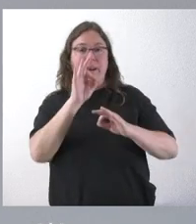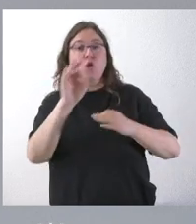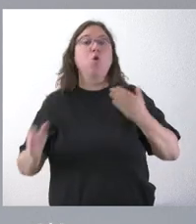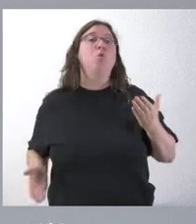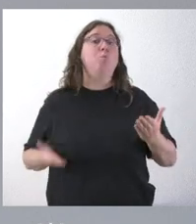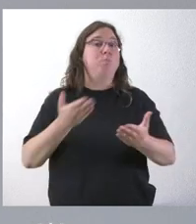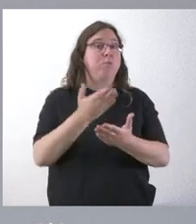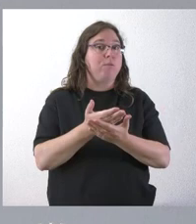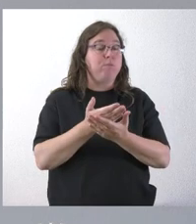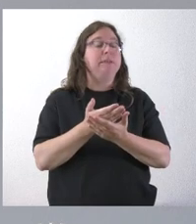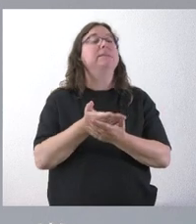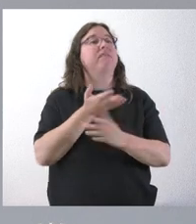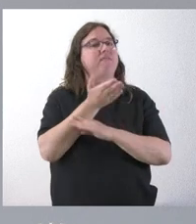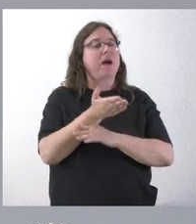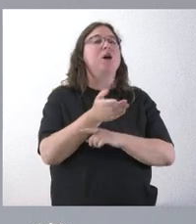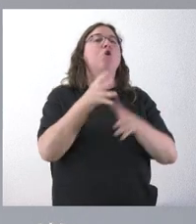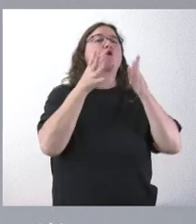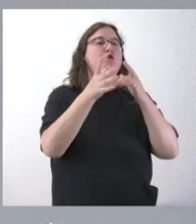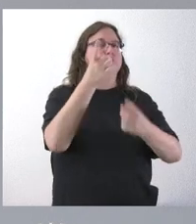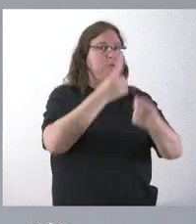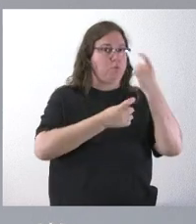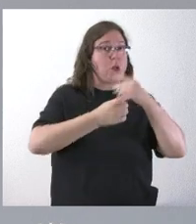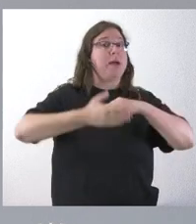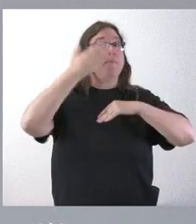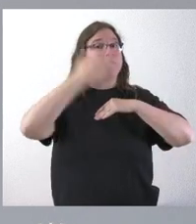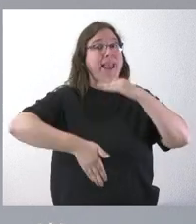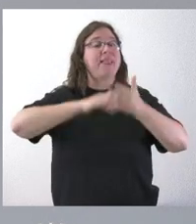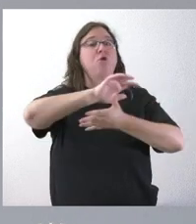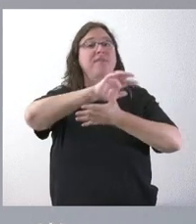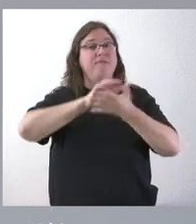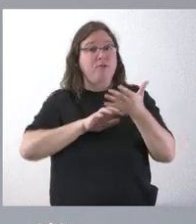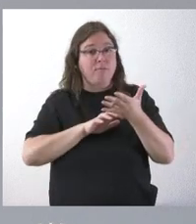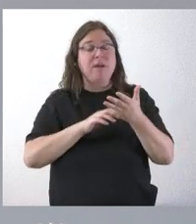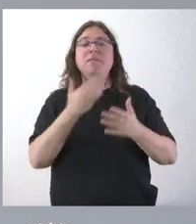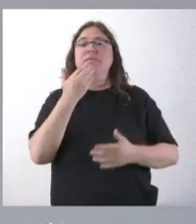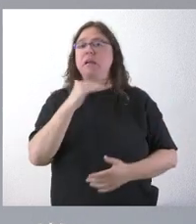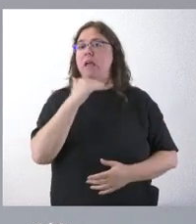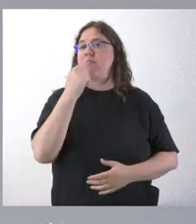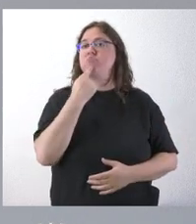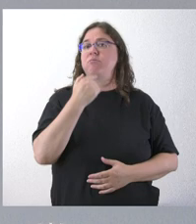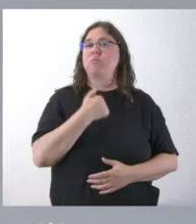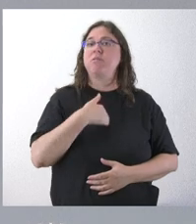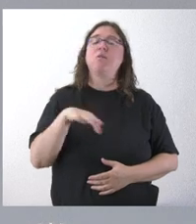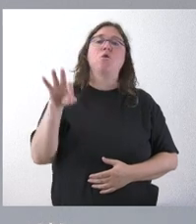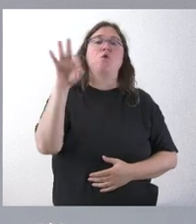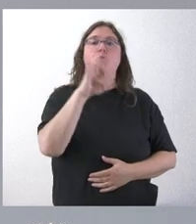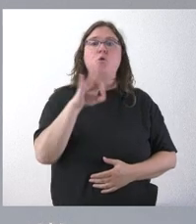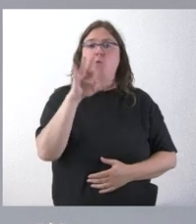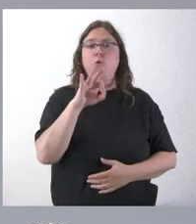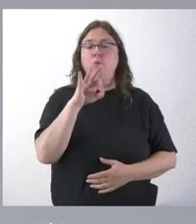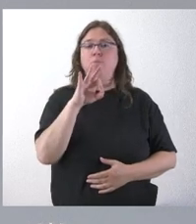que someteremos al Consejo Consultivo. Plazo de informe del Consejo Consultivo. En su caso, si nos dice algo o nos comenta algún